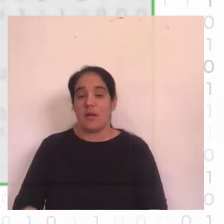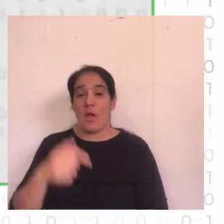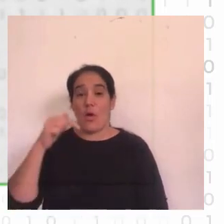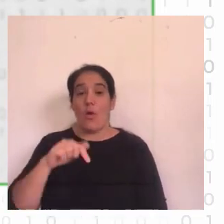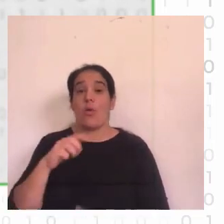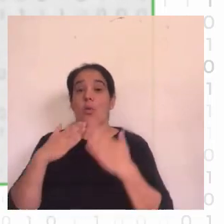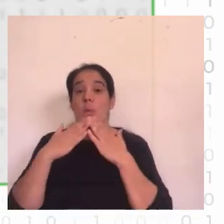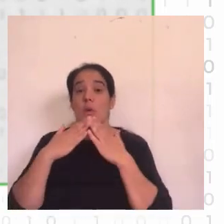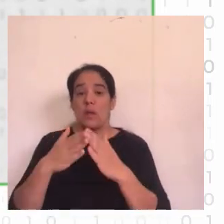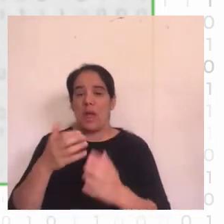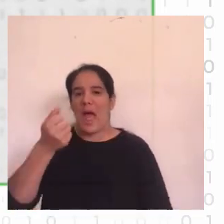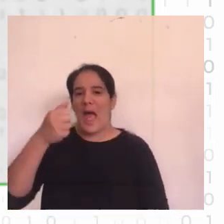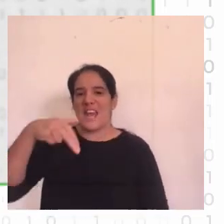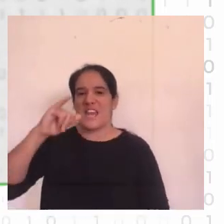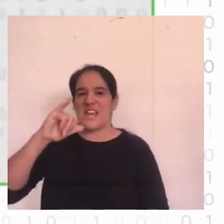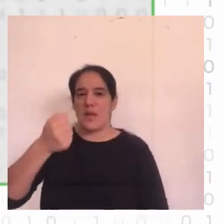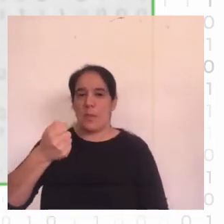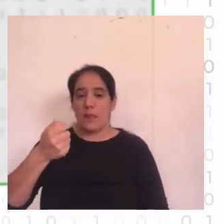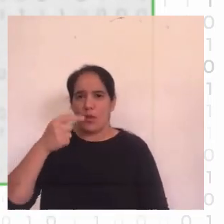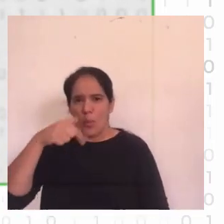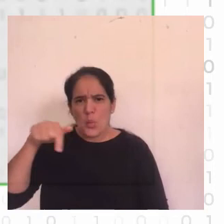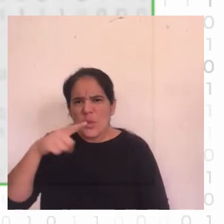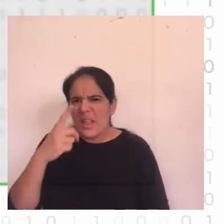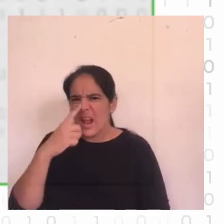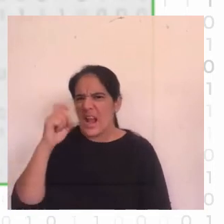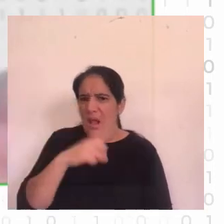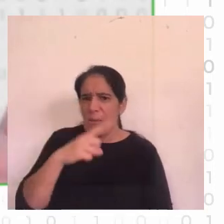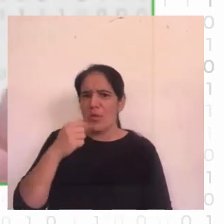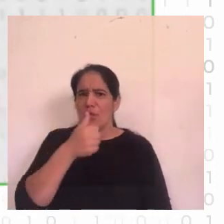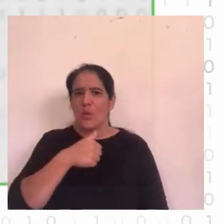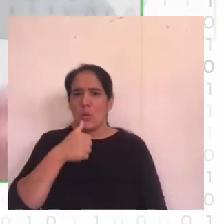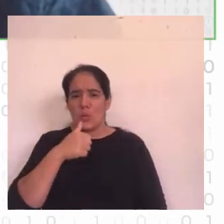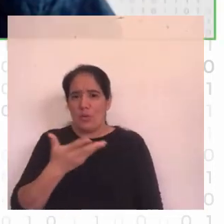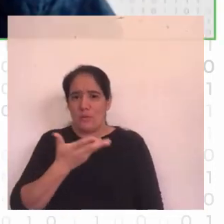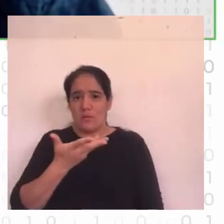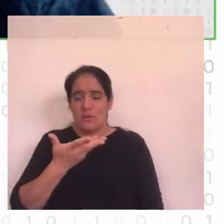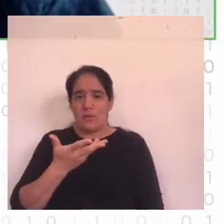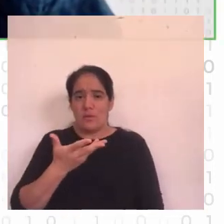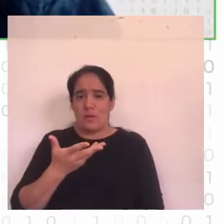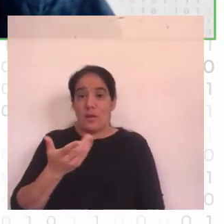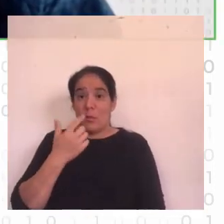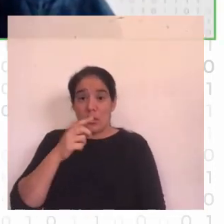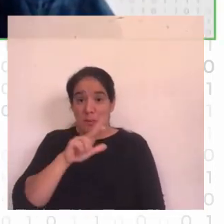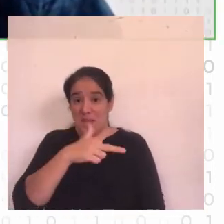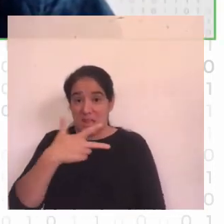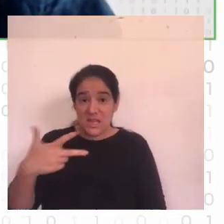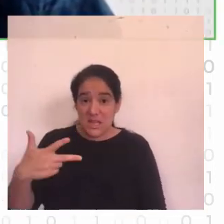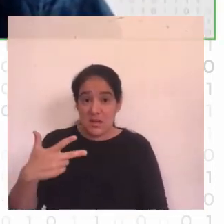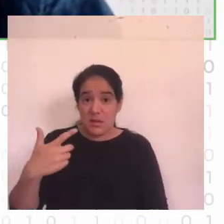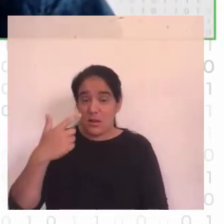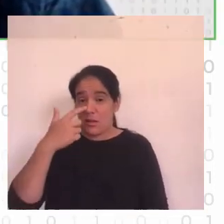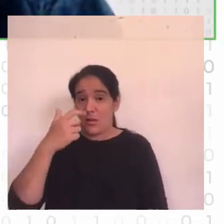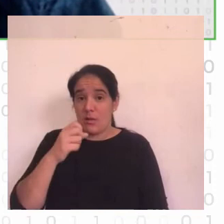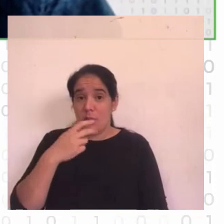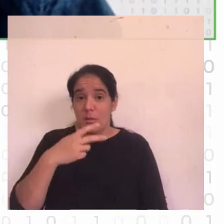para Aña Aña ustedes también desarrollaron rapidísimo esta solución era un poco con este tiempo acotado porque el MIT está acá nada más que